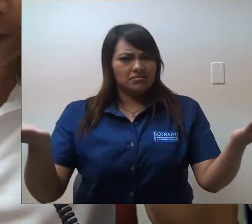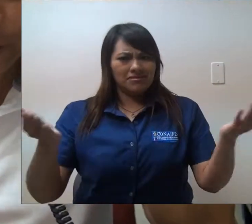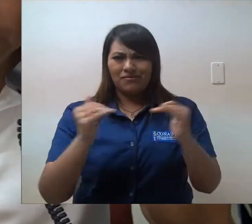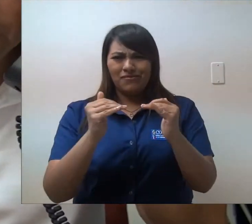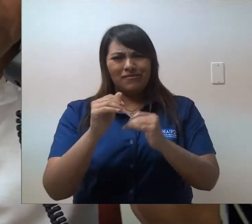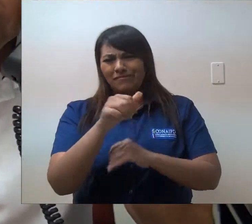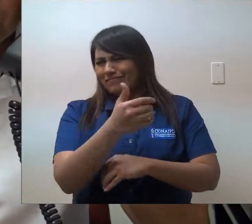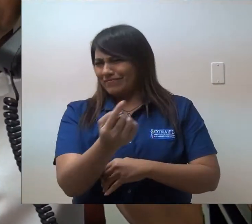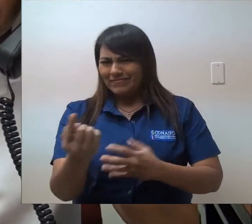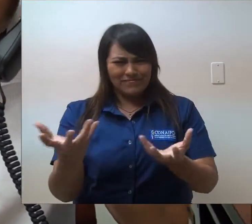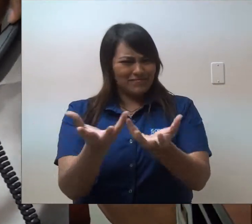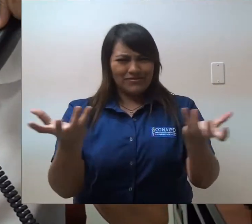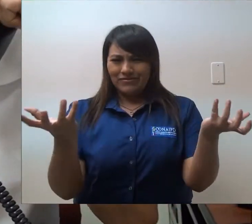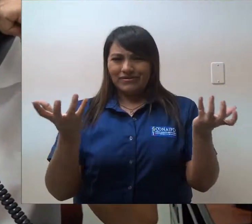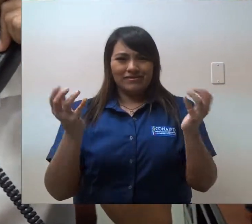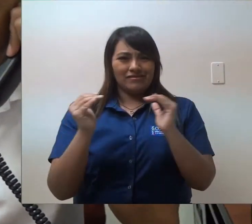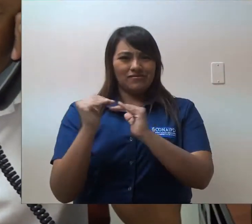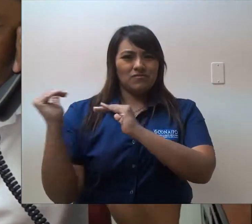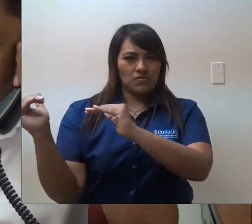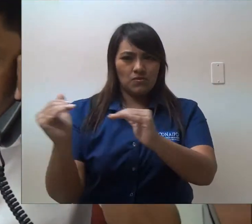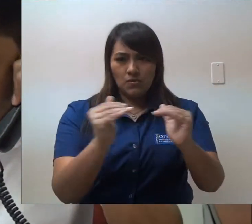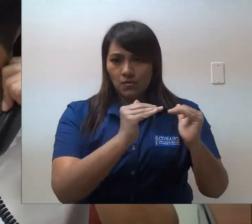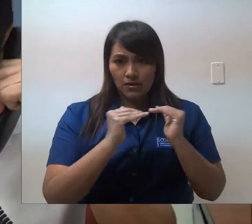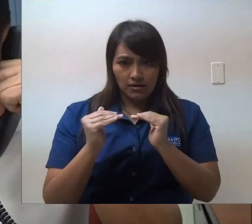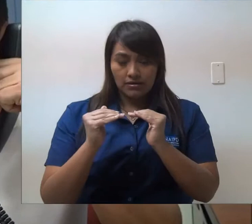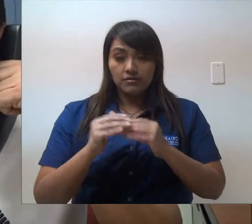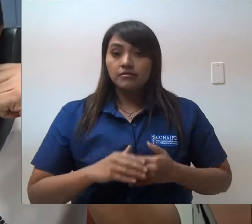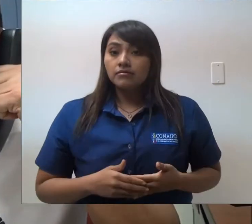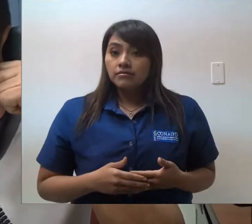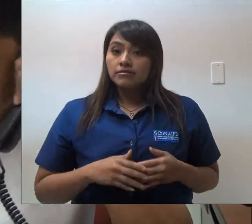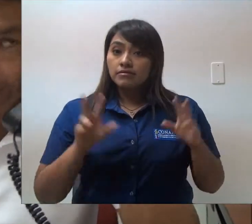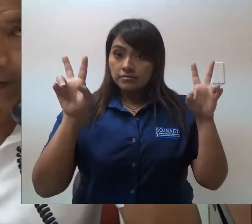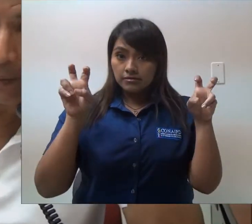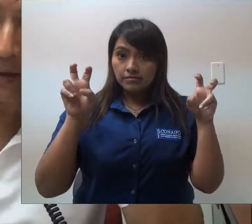a todos sus derechos como cualquier otro individuo